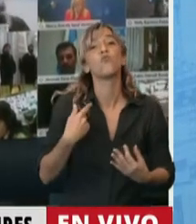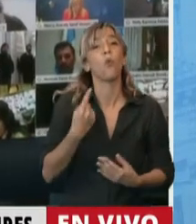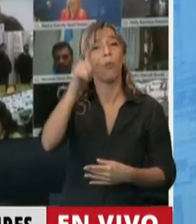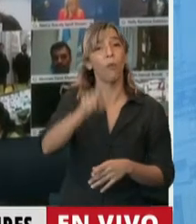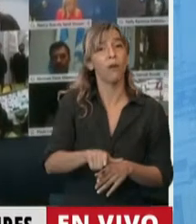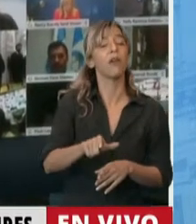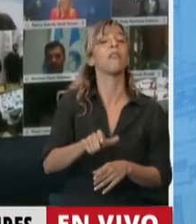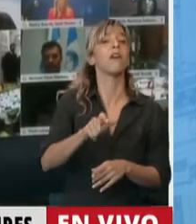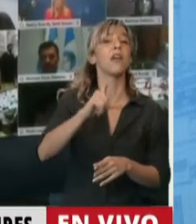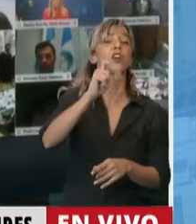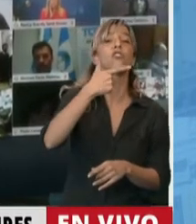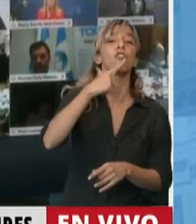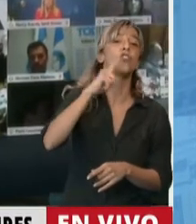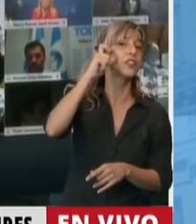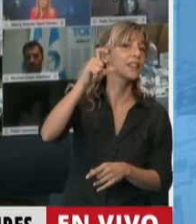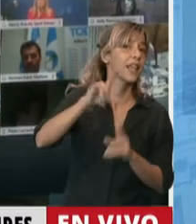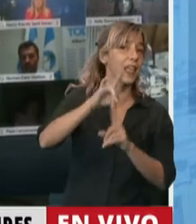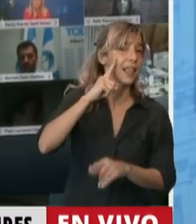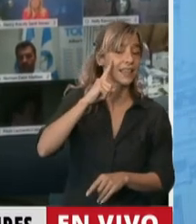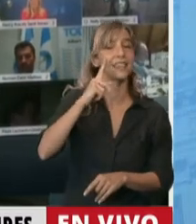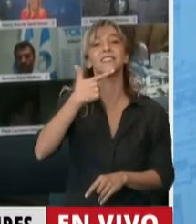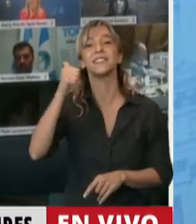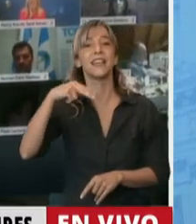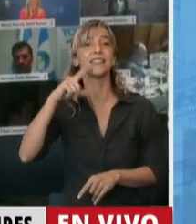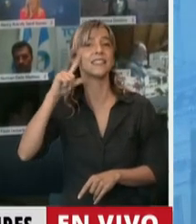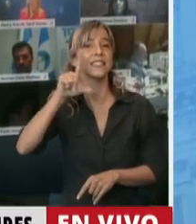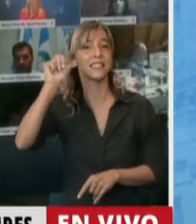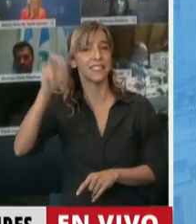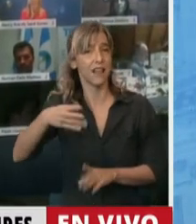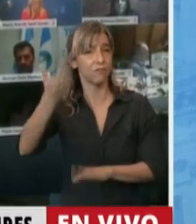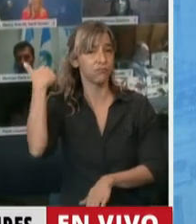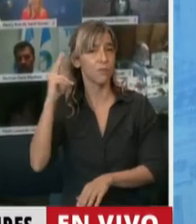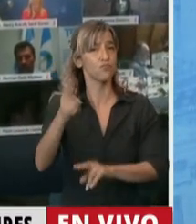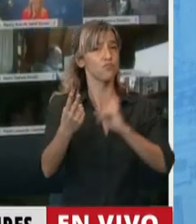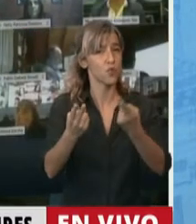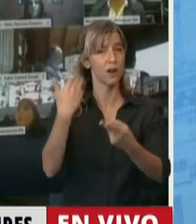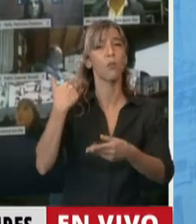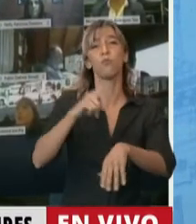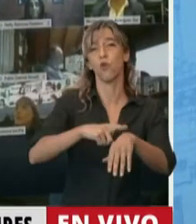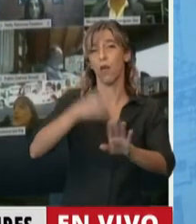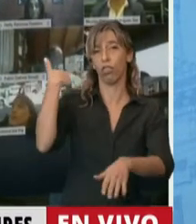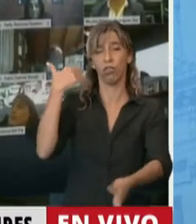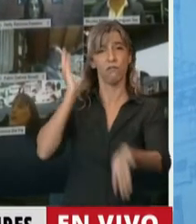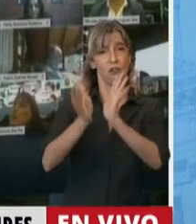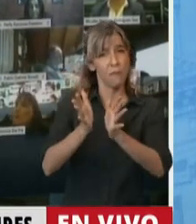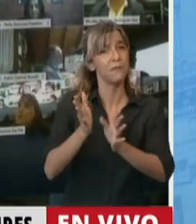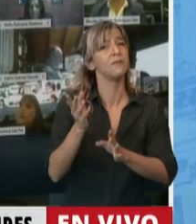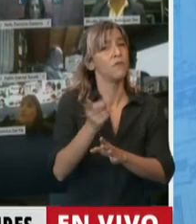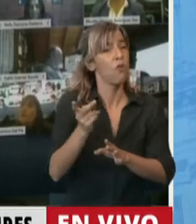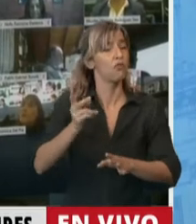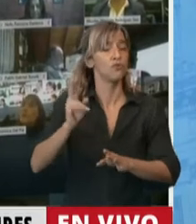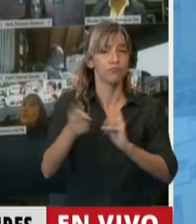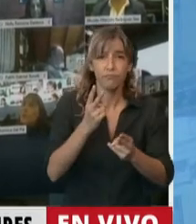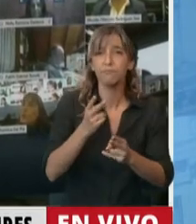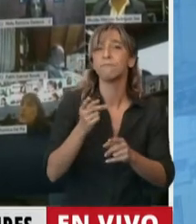Costecchi y Darío Santillán y de una represión brutal bajo el gobierno de Eduardo Dualde